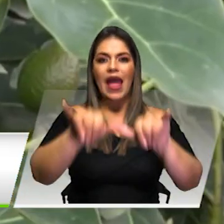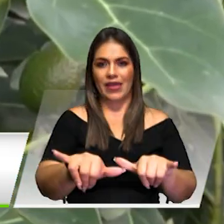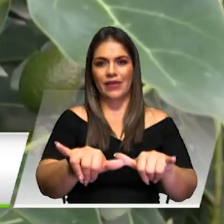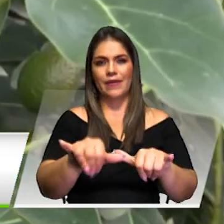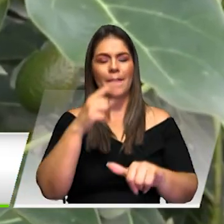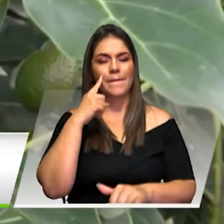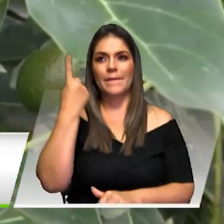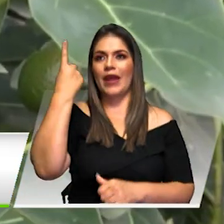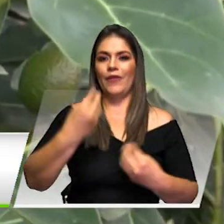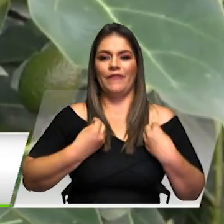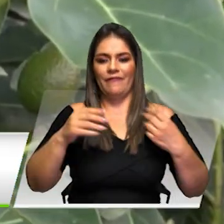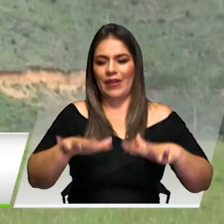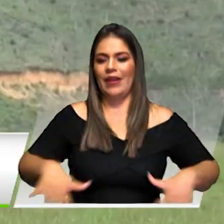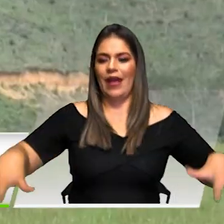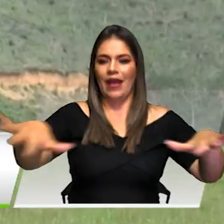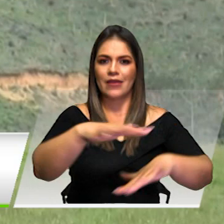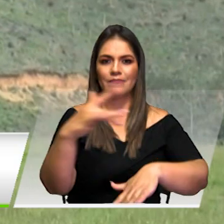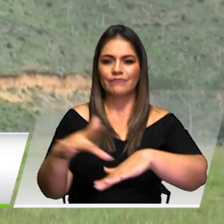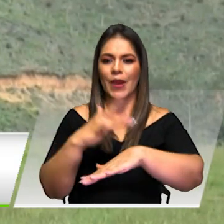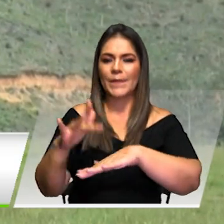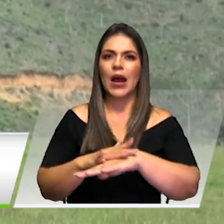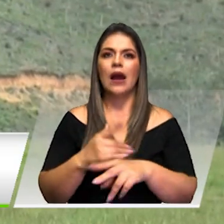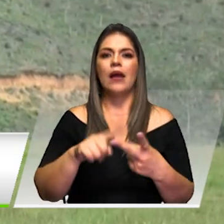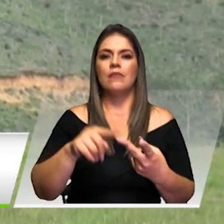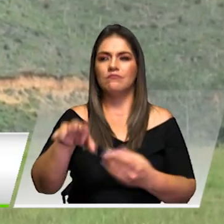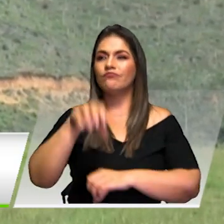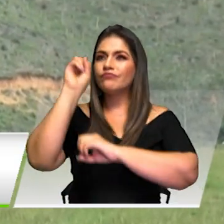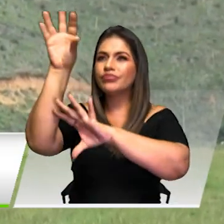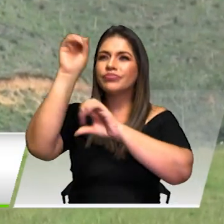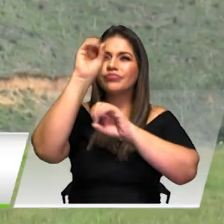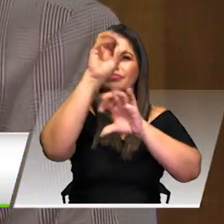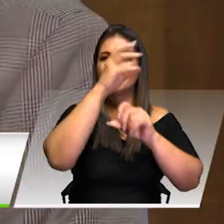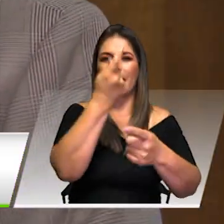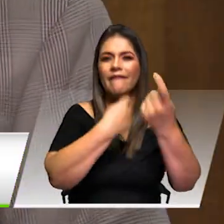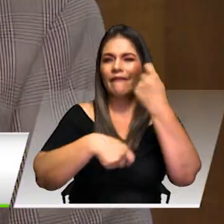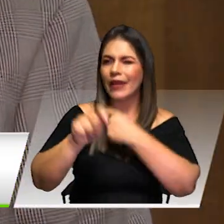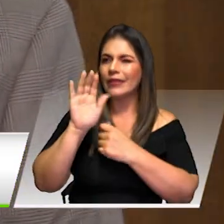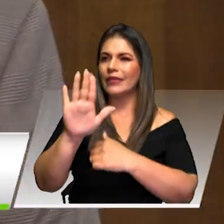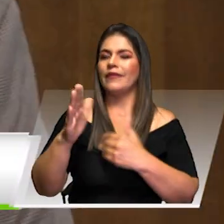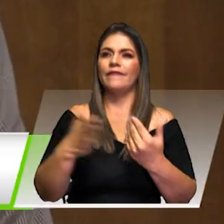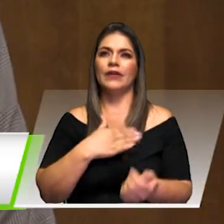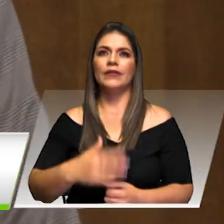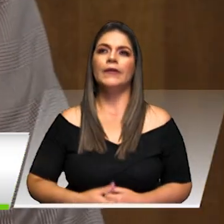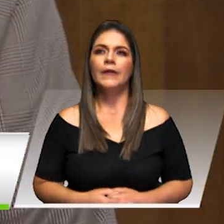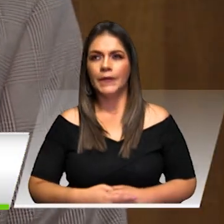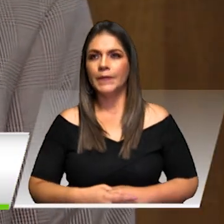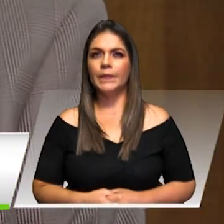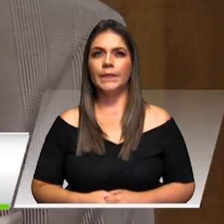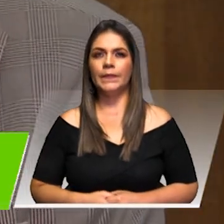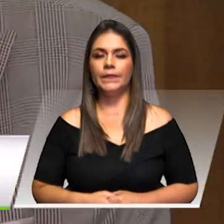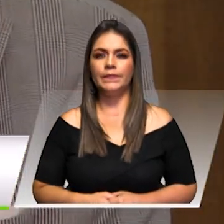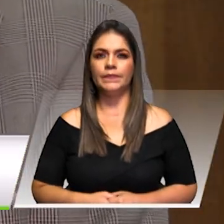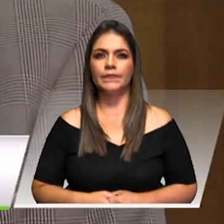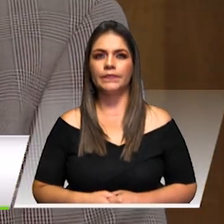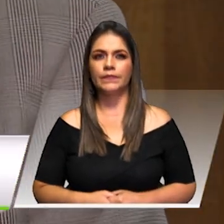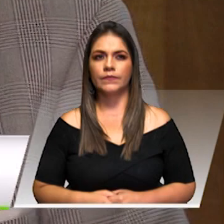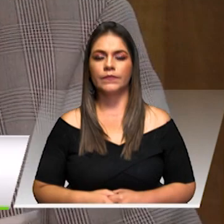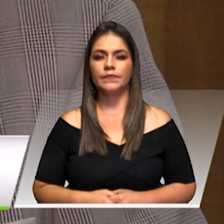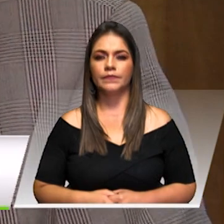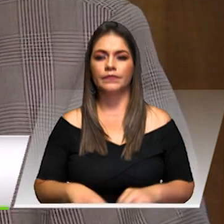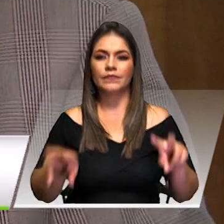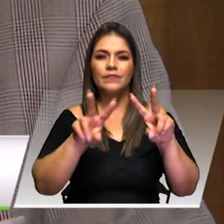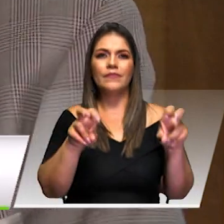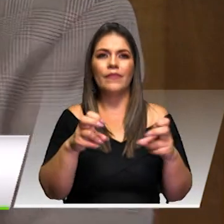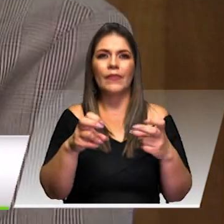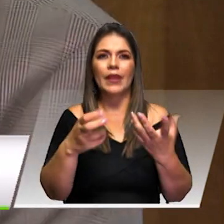lección. clave impulsar las ventas y mejorar el acceso a los mercados. Fortalece el sistema de comercialización buscando